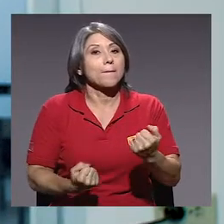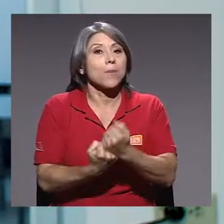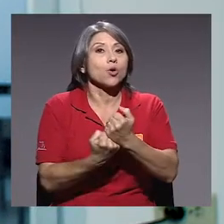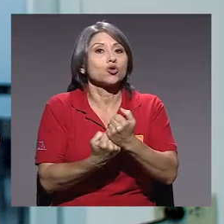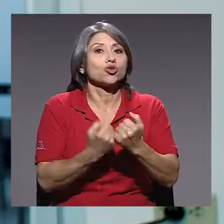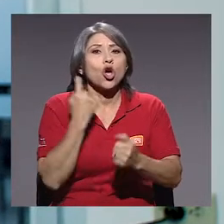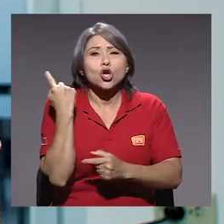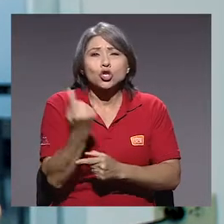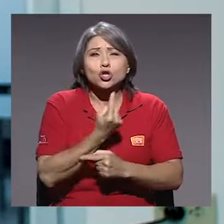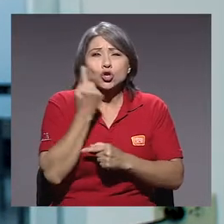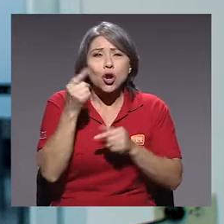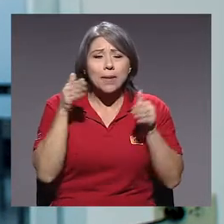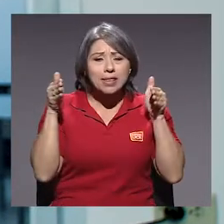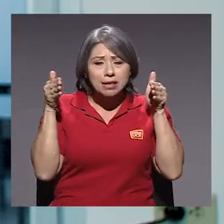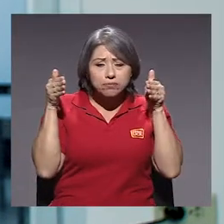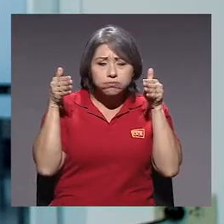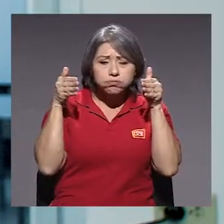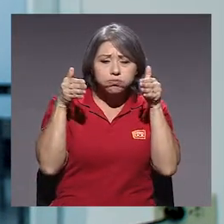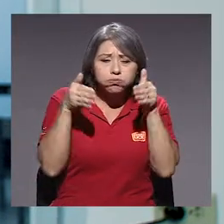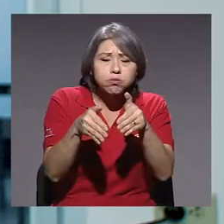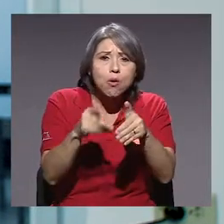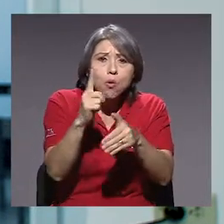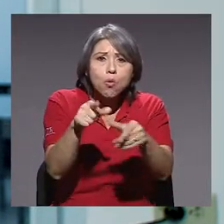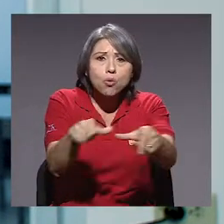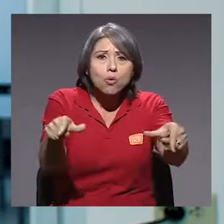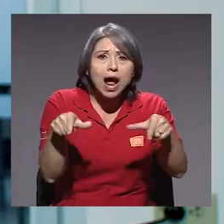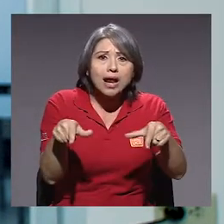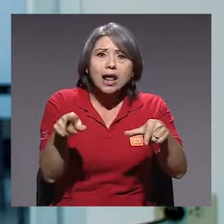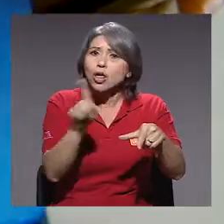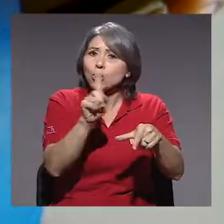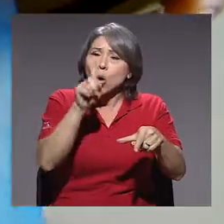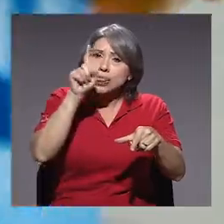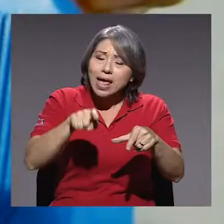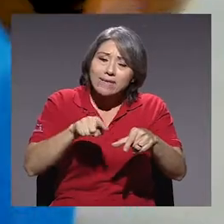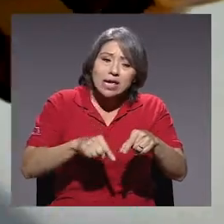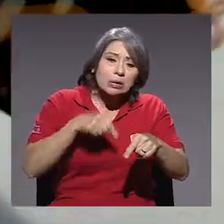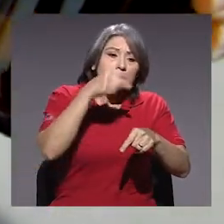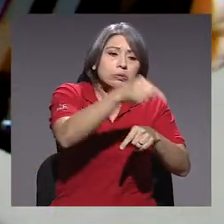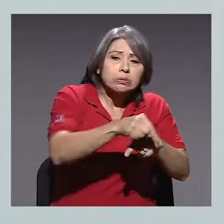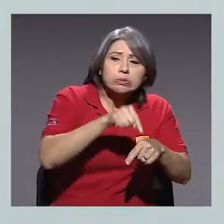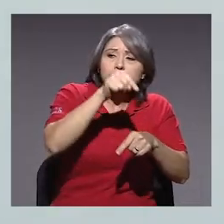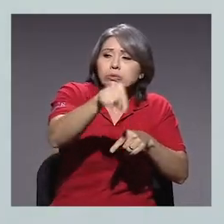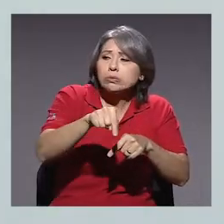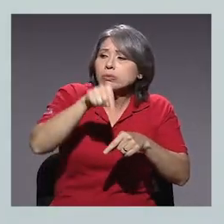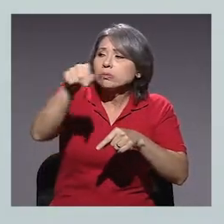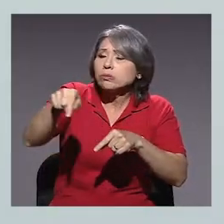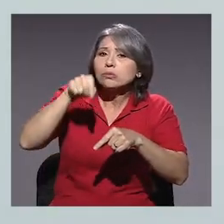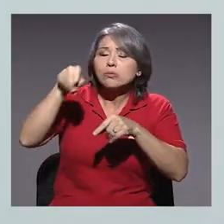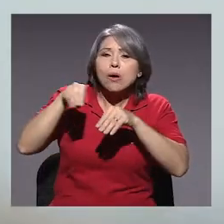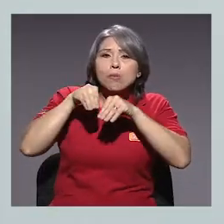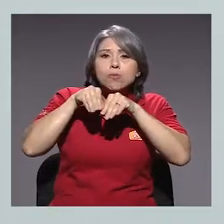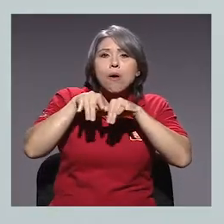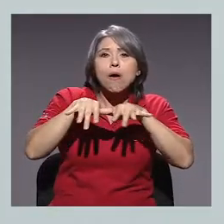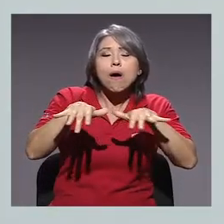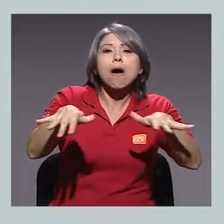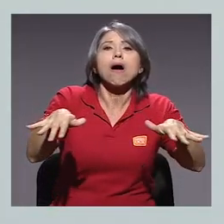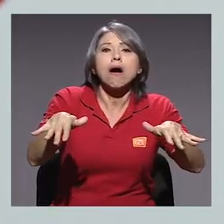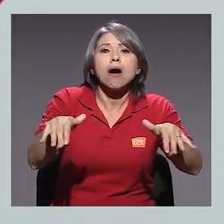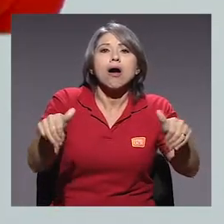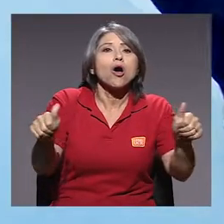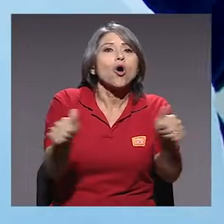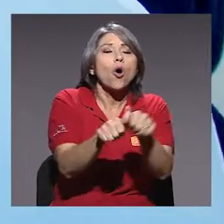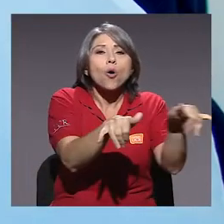apoyos, que no sea solo en un determinado lugar geográfico, sino que sean muchos lugares geográficos